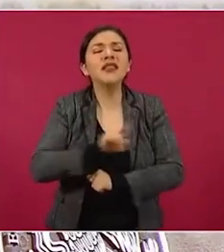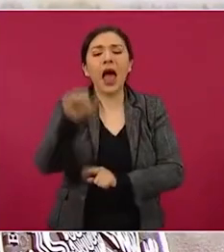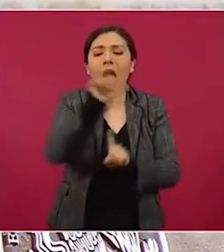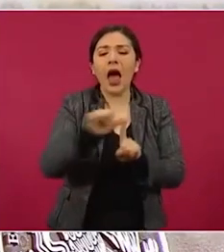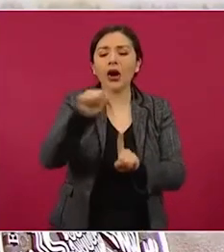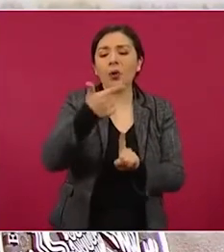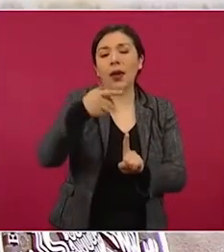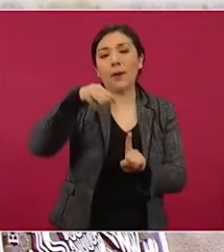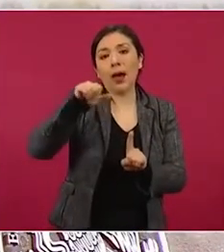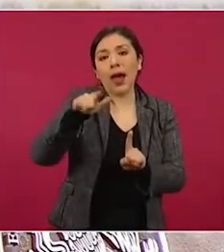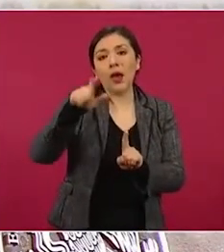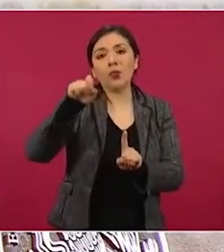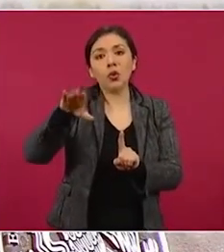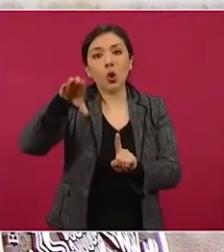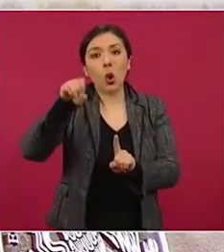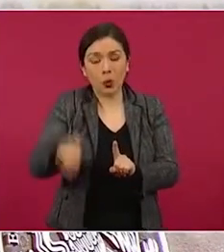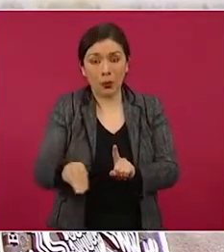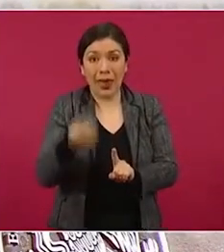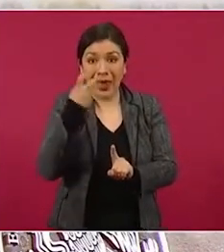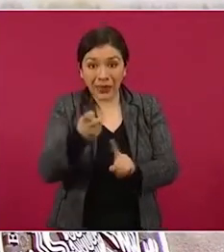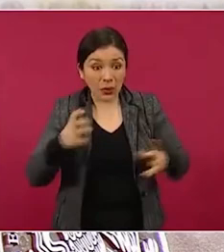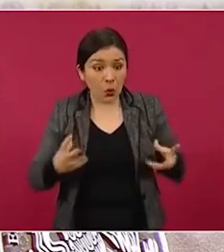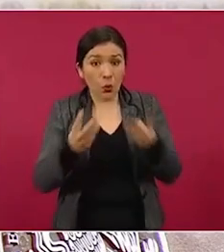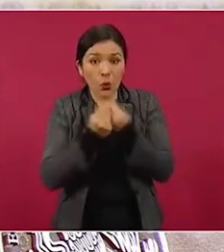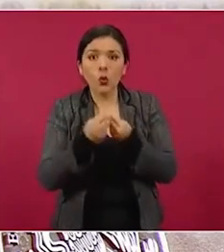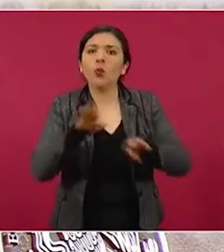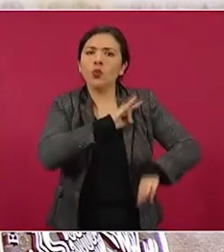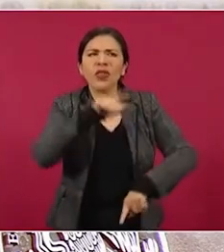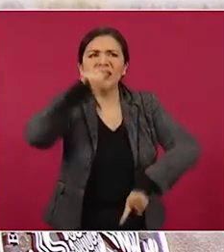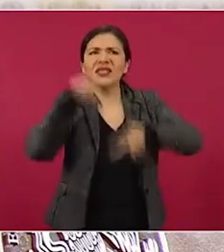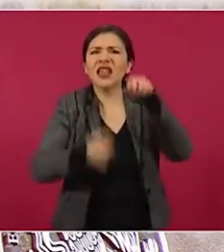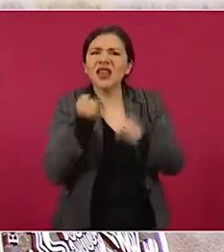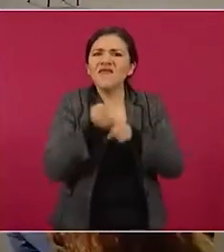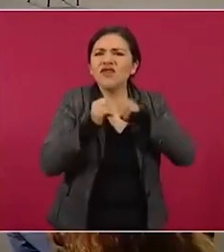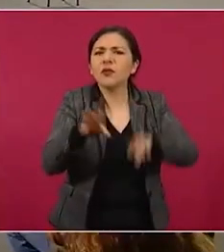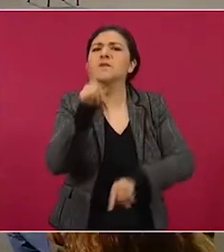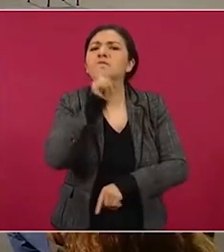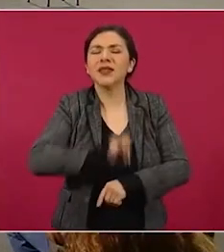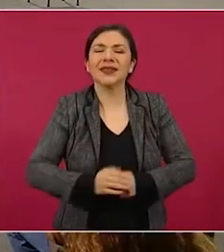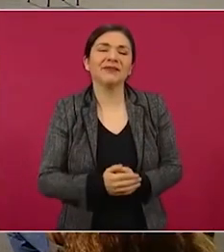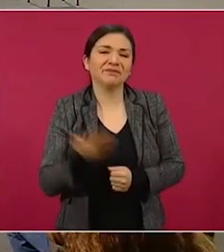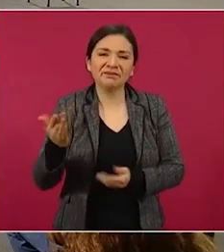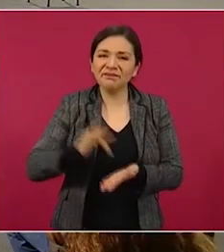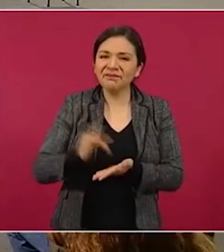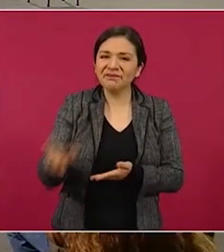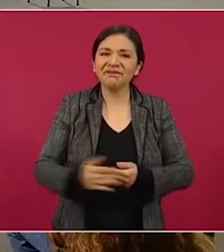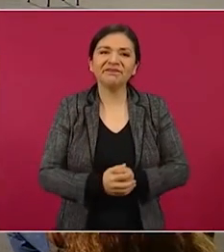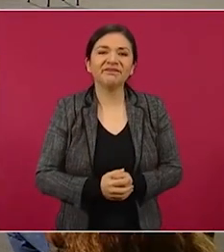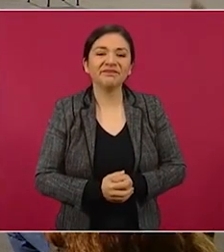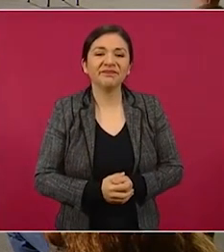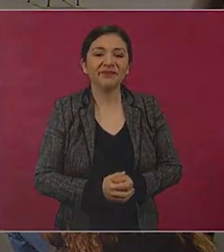gmail punto com. Juntos combatimos la infodemia. Muchas gracias, presidente.